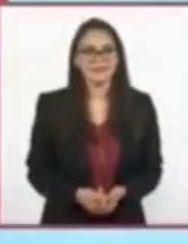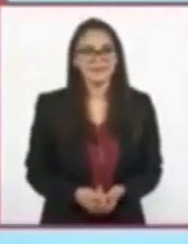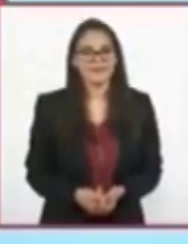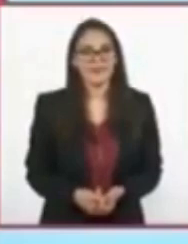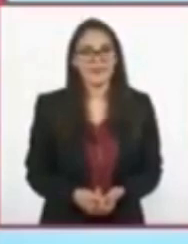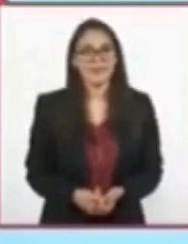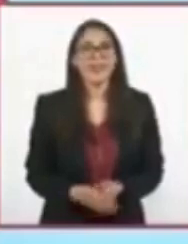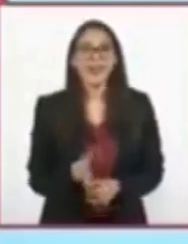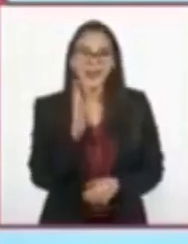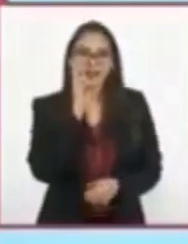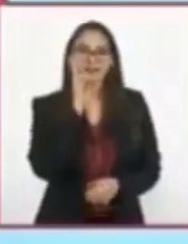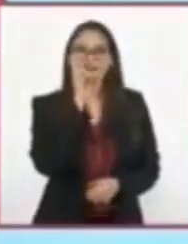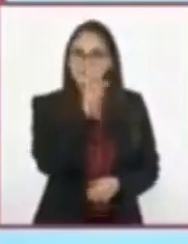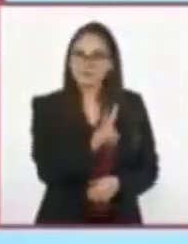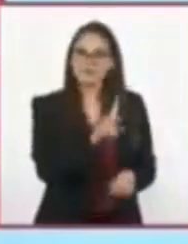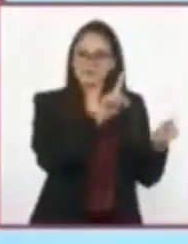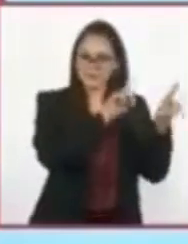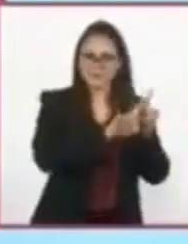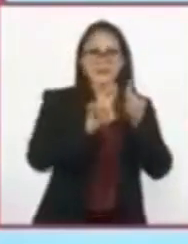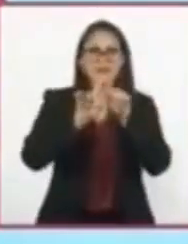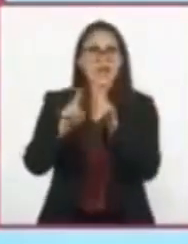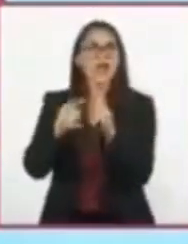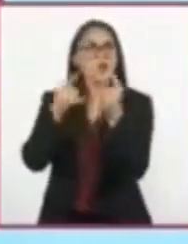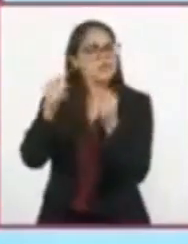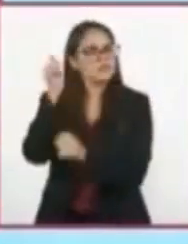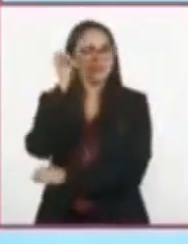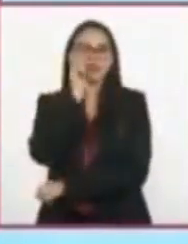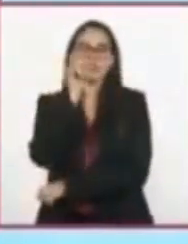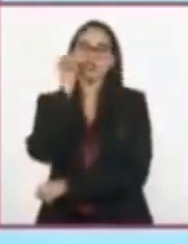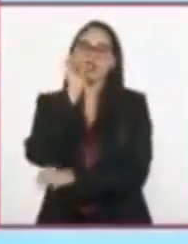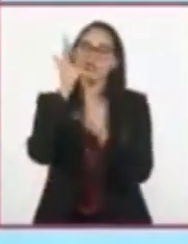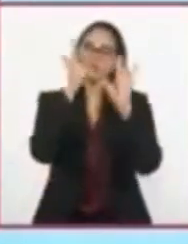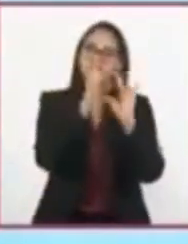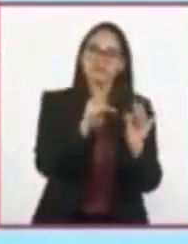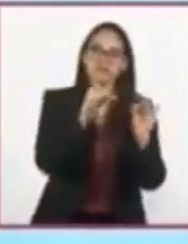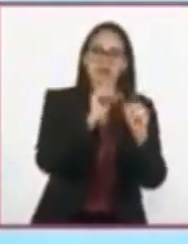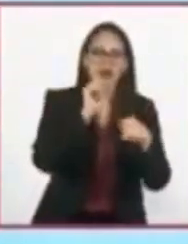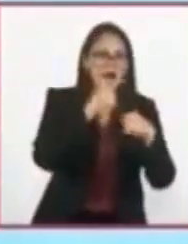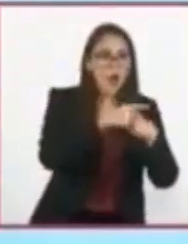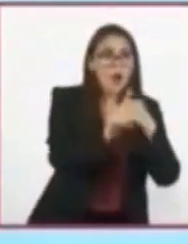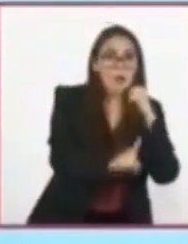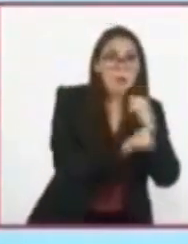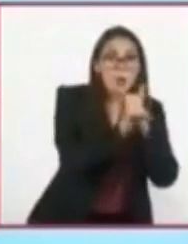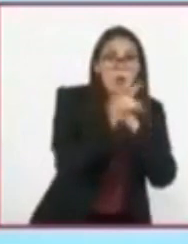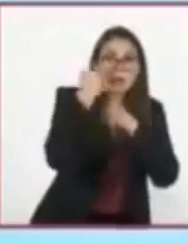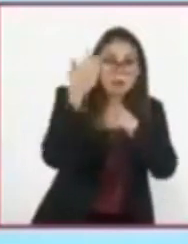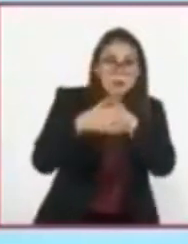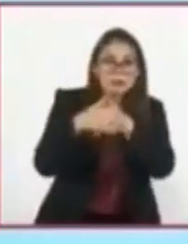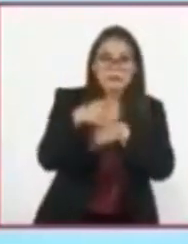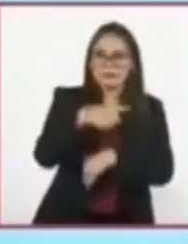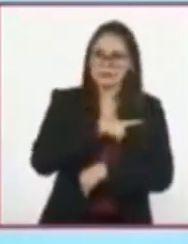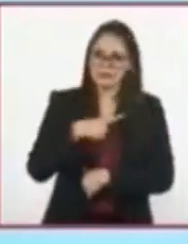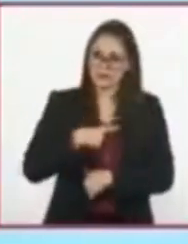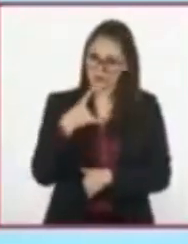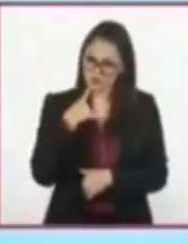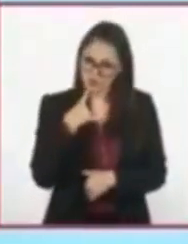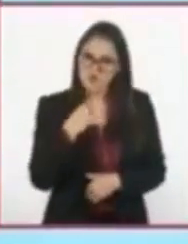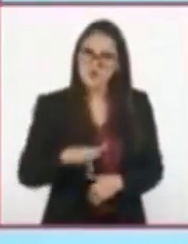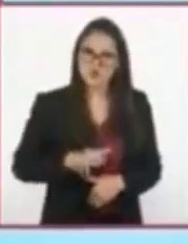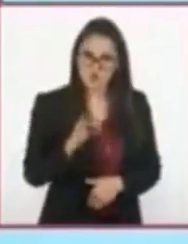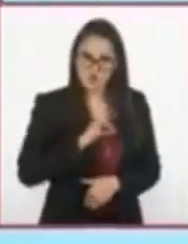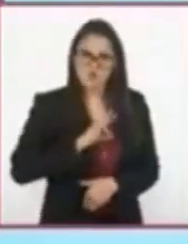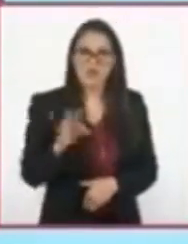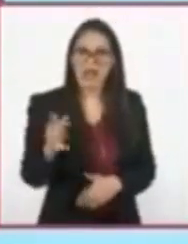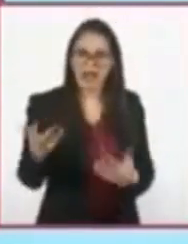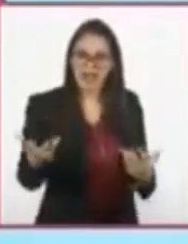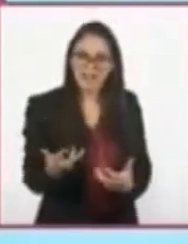Como observaron, las historias narran siempre un conflicto que los personajes deben enfrentar. Las dificultades pueden ser desde la